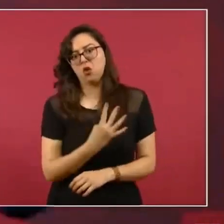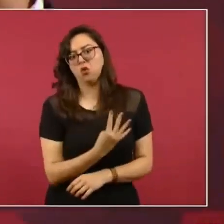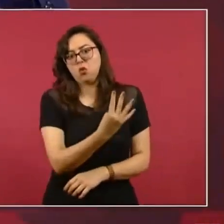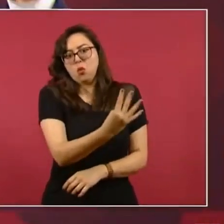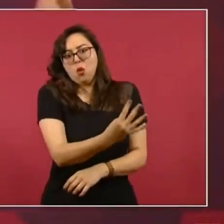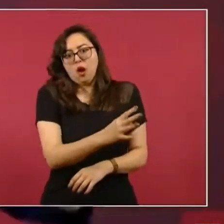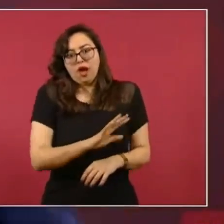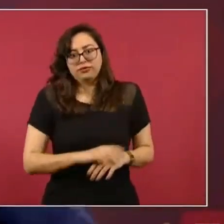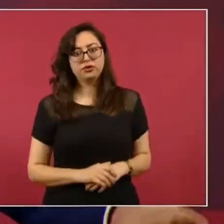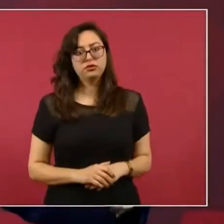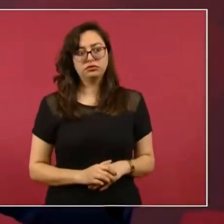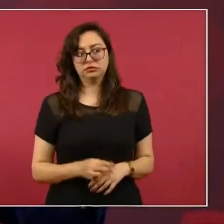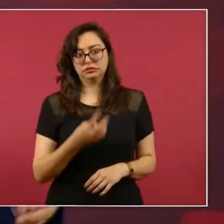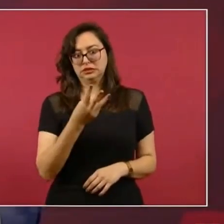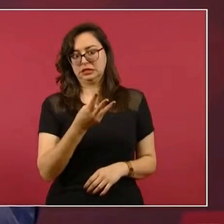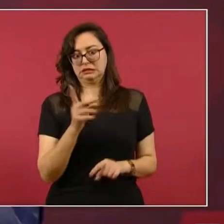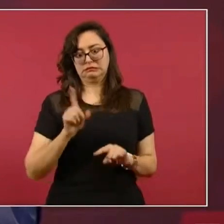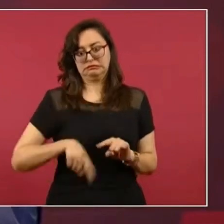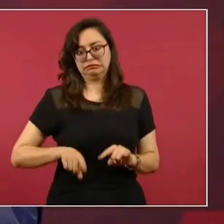No hacen nada.